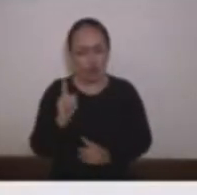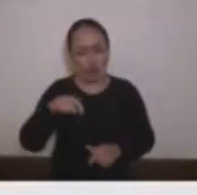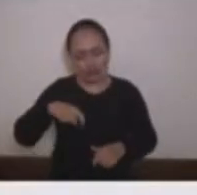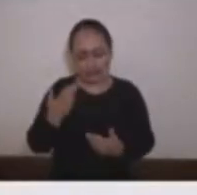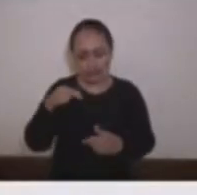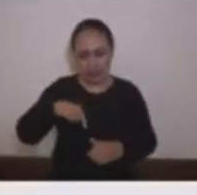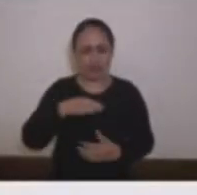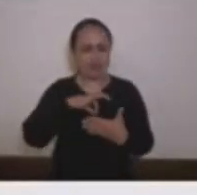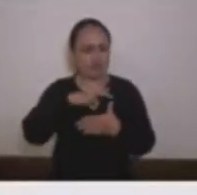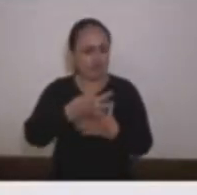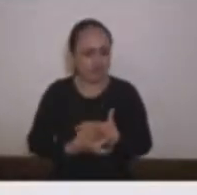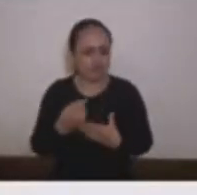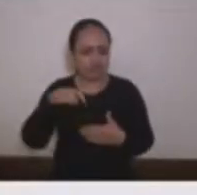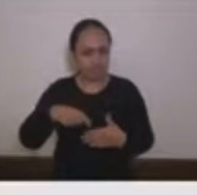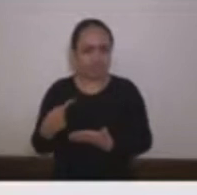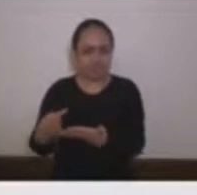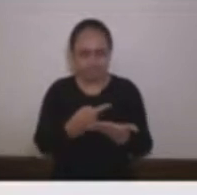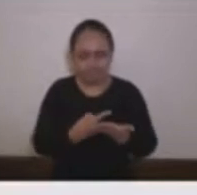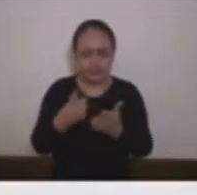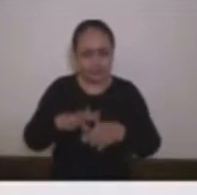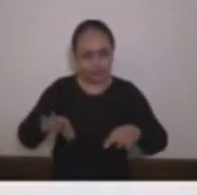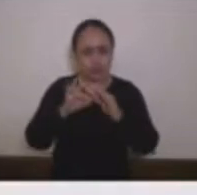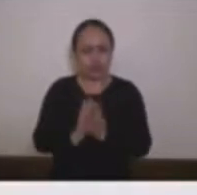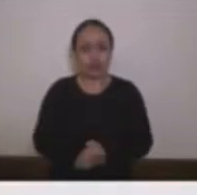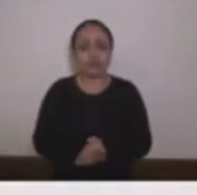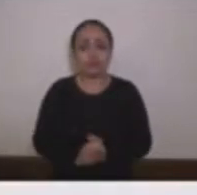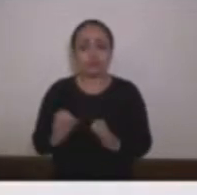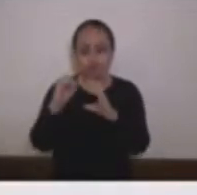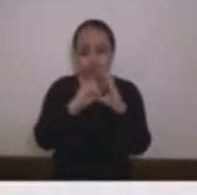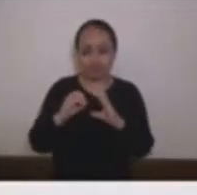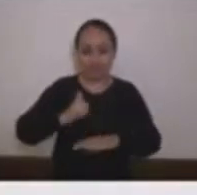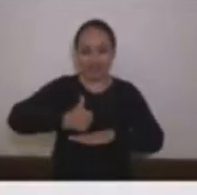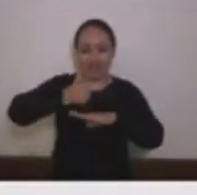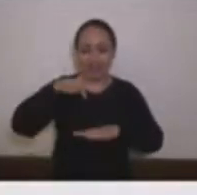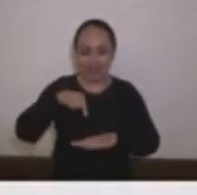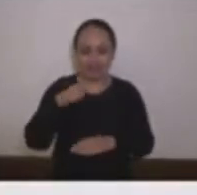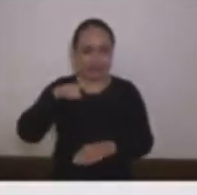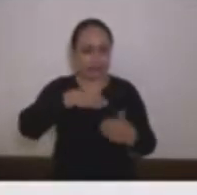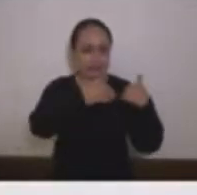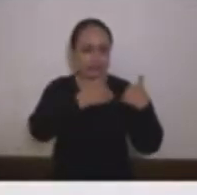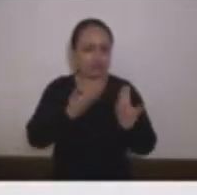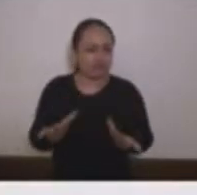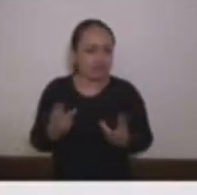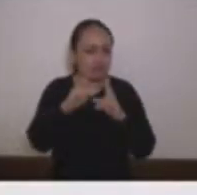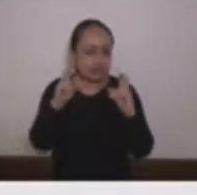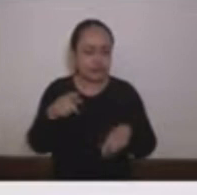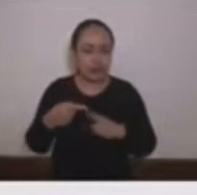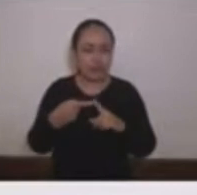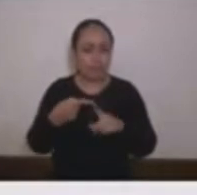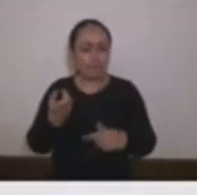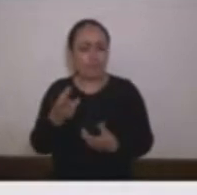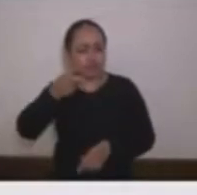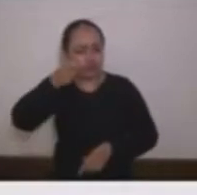discusiones al Contralor de Medellín le corresponderá no solamente vigilar la correcta gestión fiscal